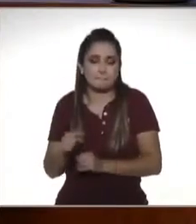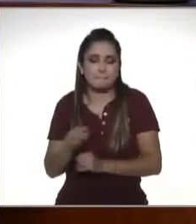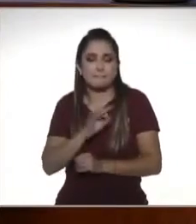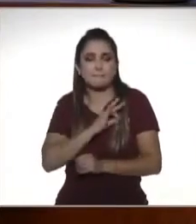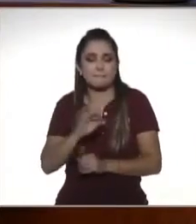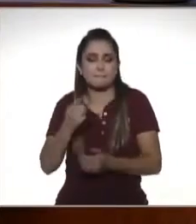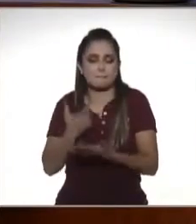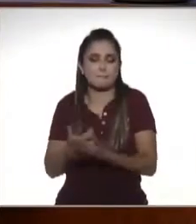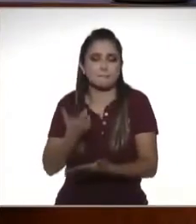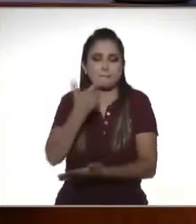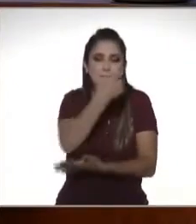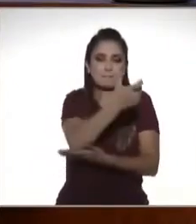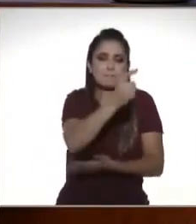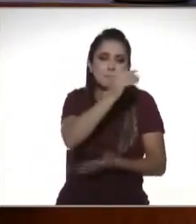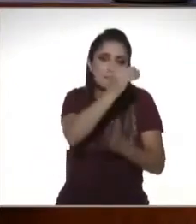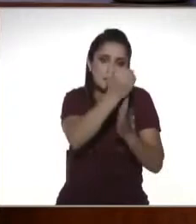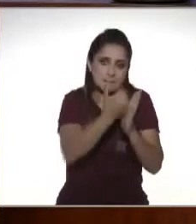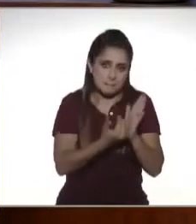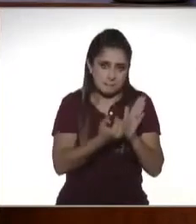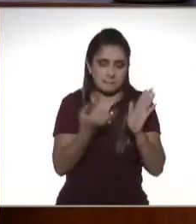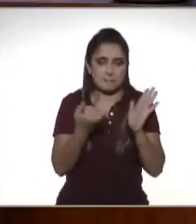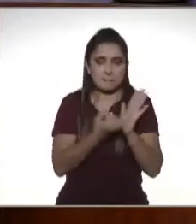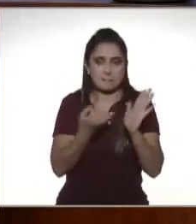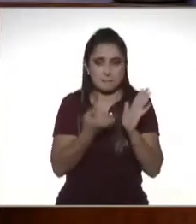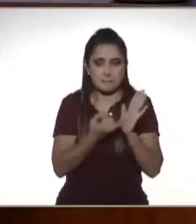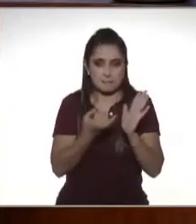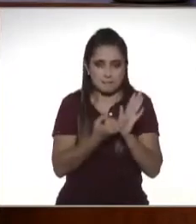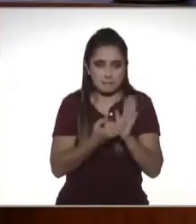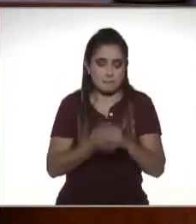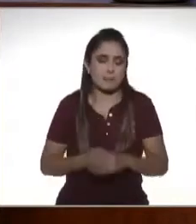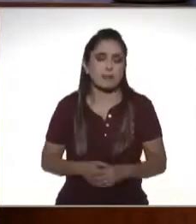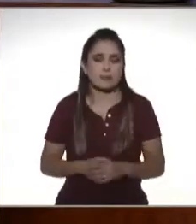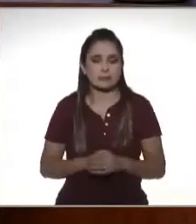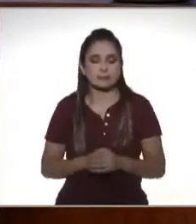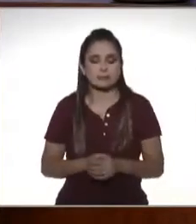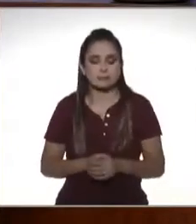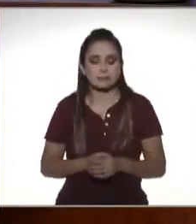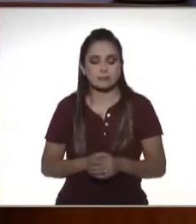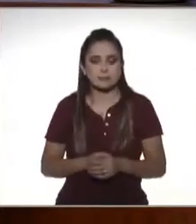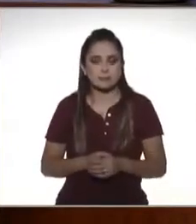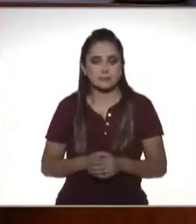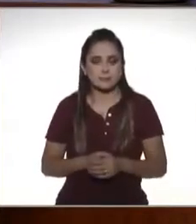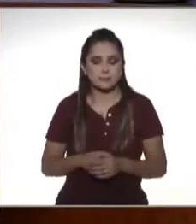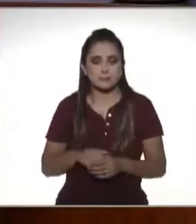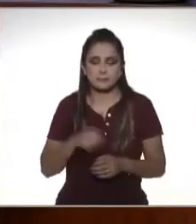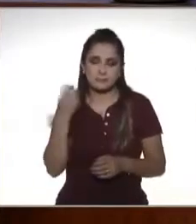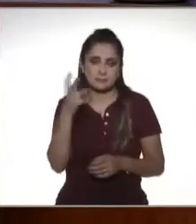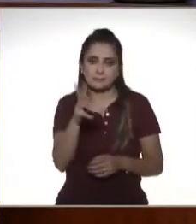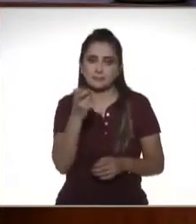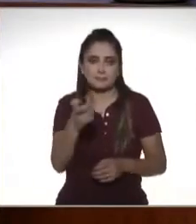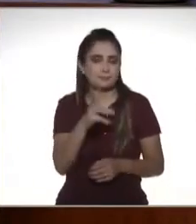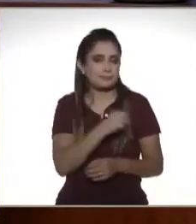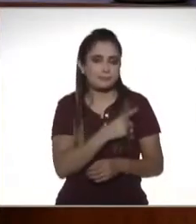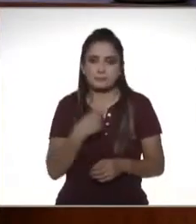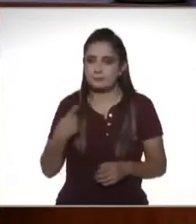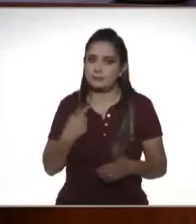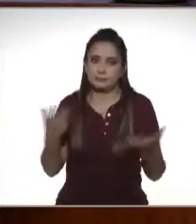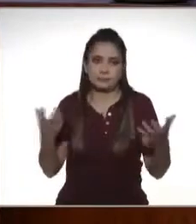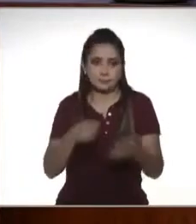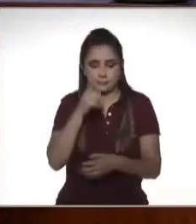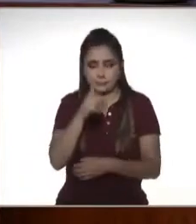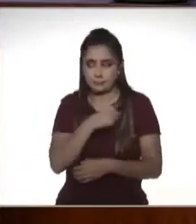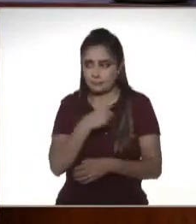a un pago menor de impuesto injustificado ¿no? que no tendríamos por qué hacer eso si